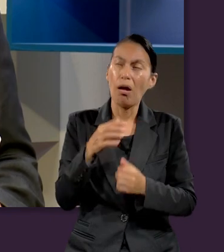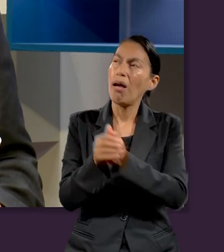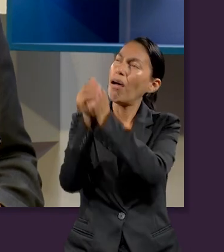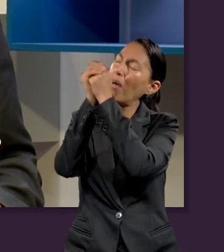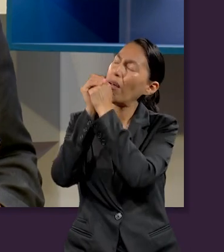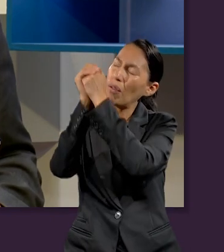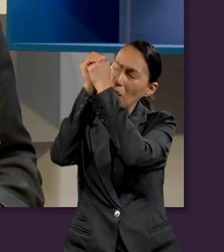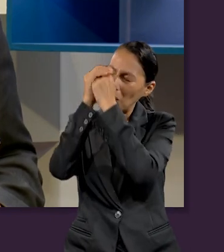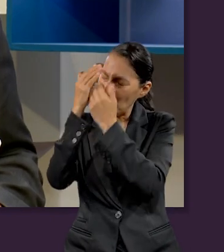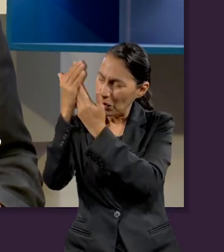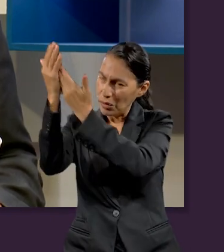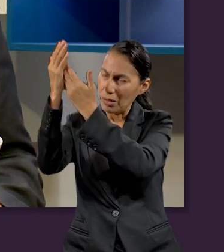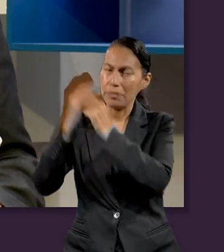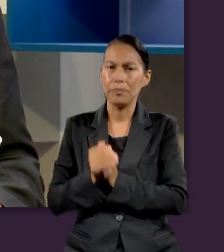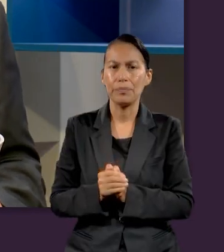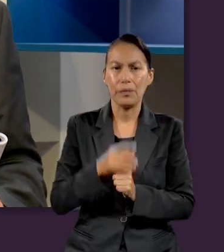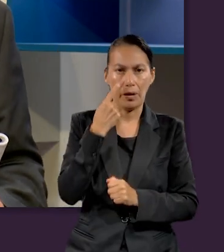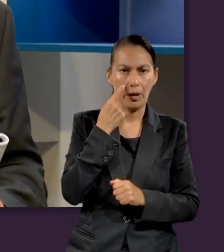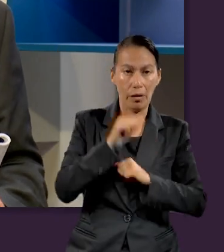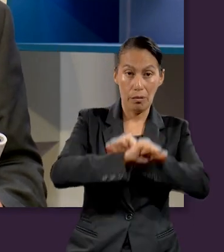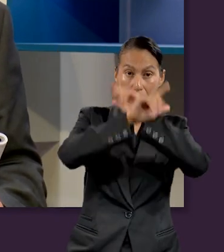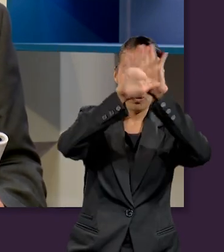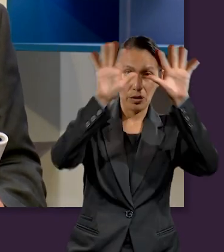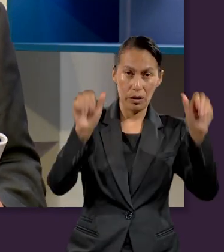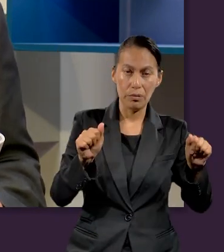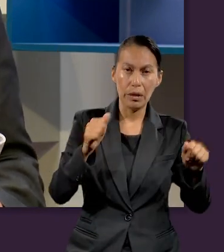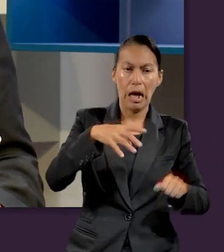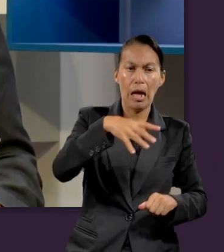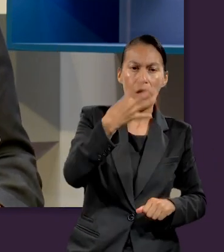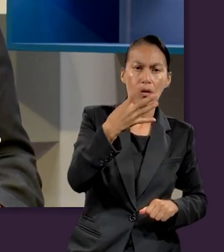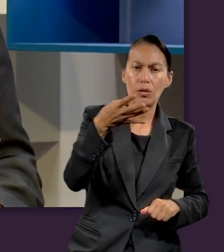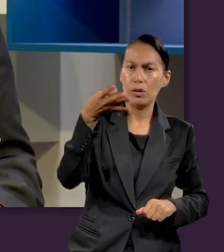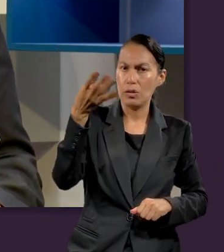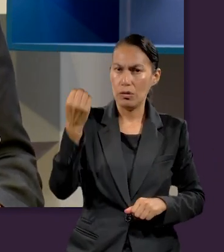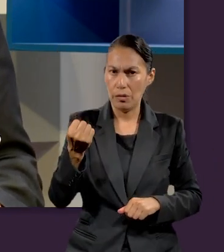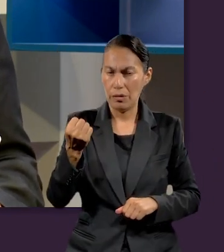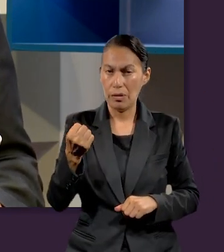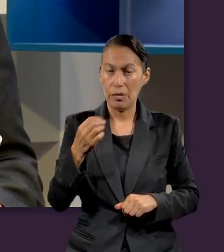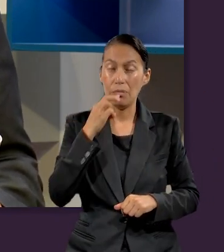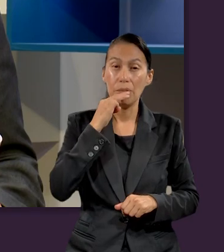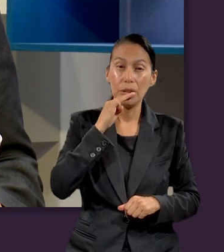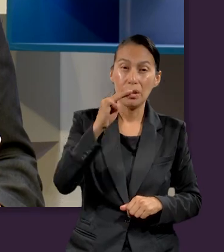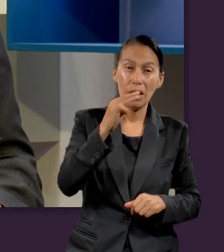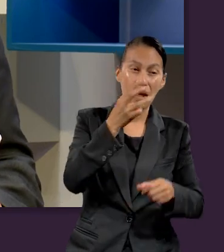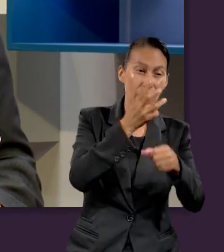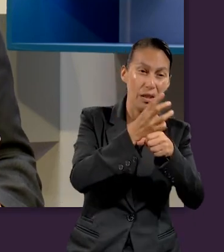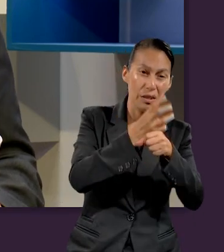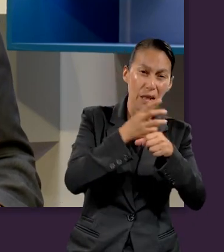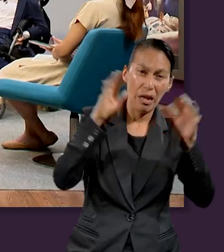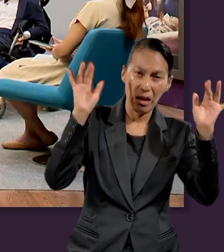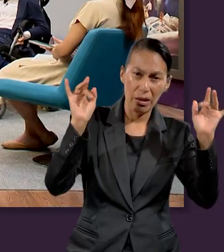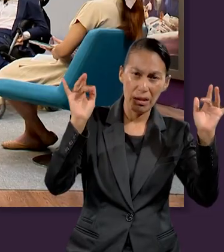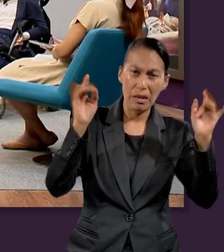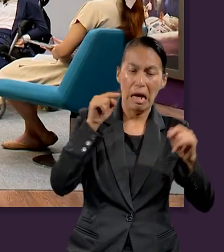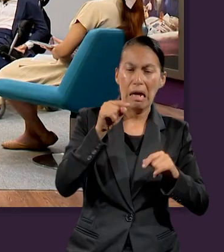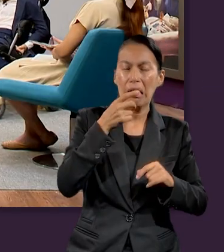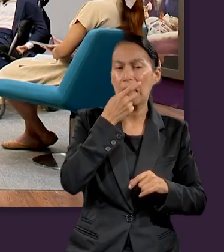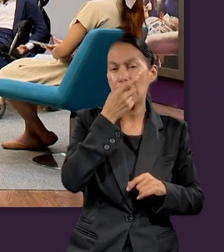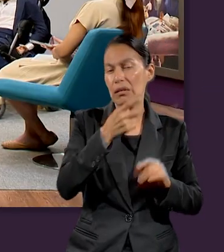de adoración, porque Apocalipsis 14.9, en el mensaje del tercer ángel,